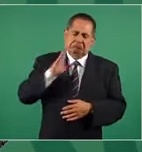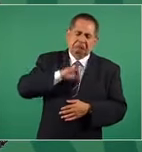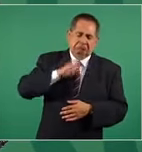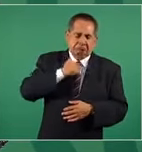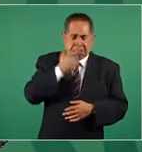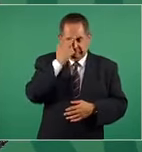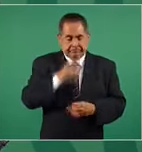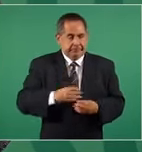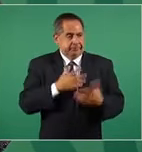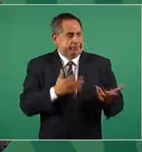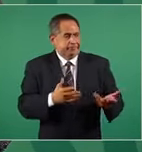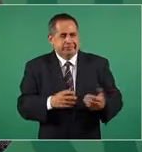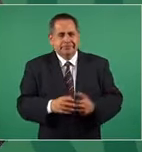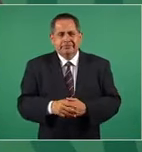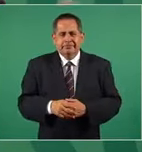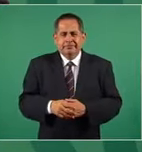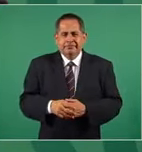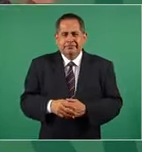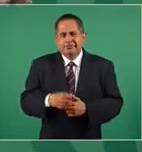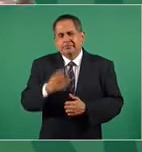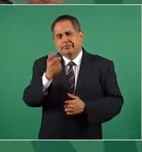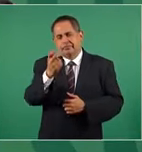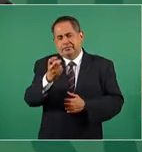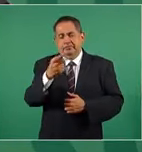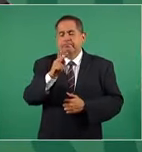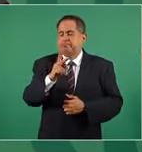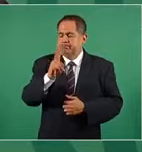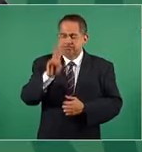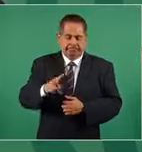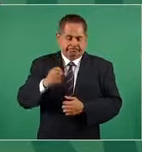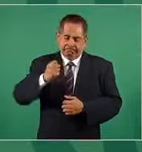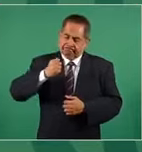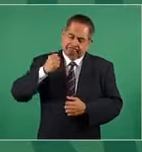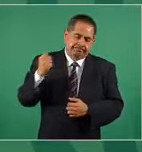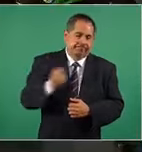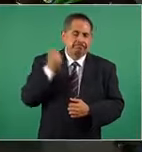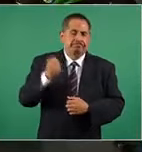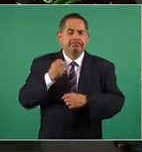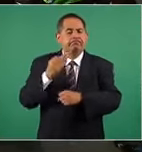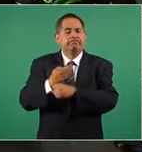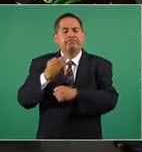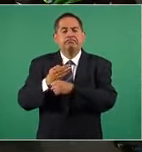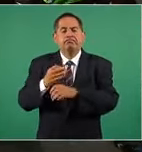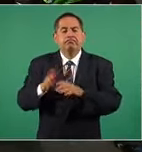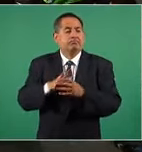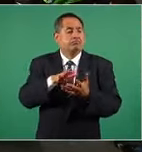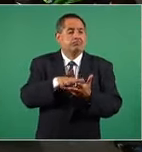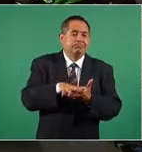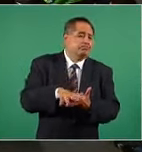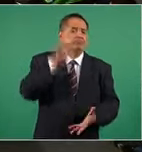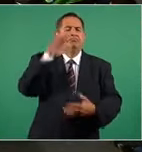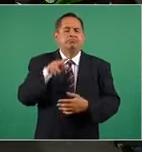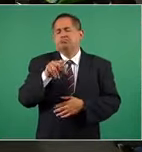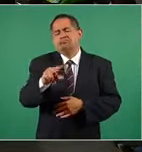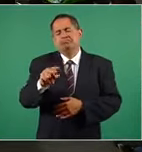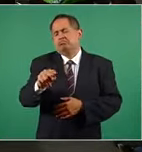El problema también… Entonces, pero afortunadamente no es la mayoría del pueblo.